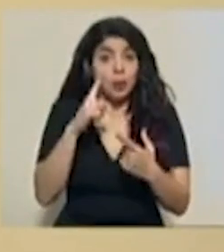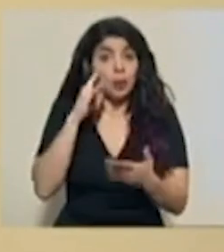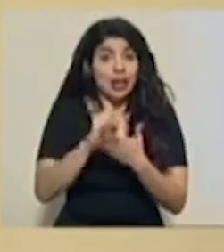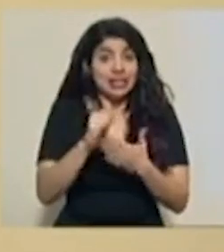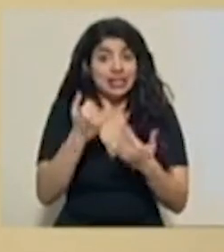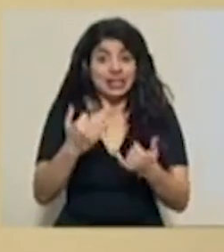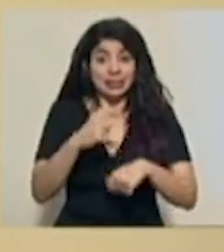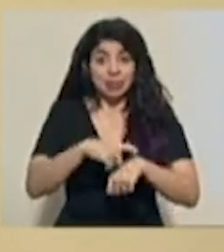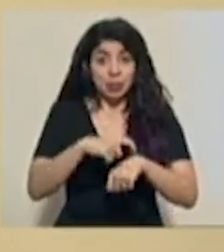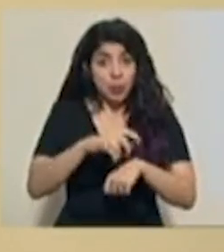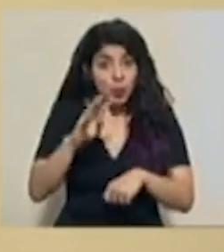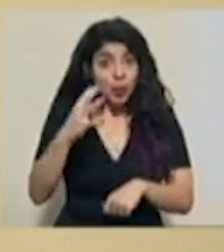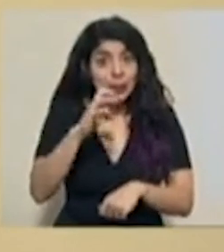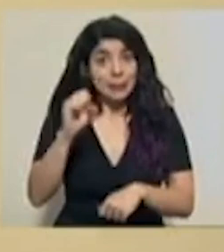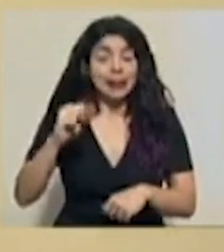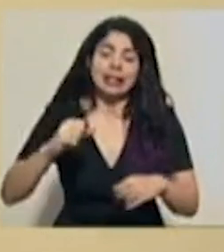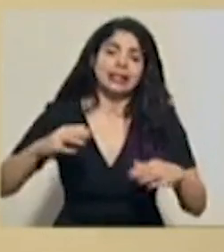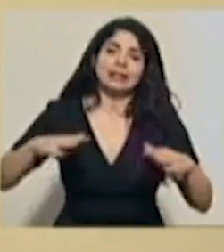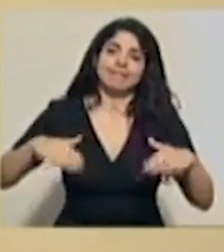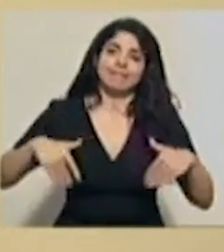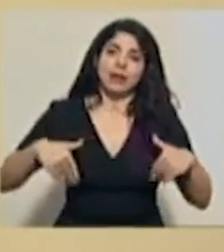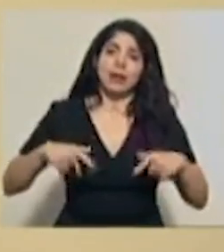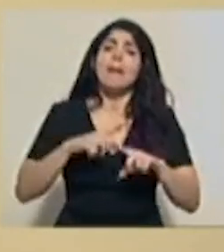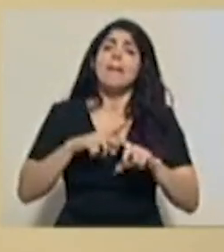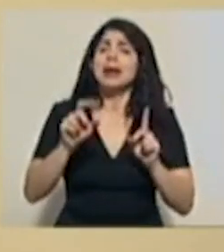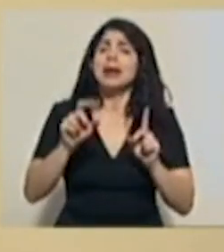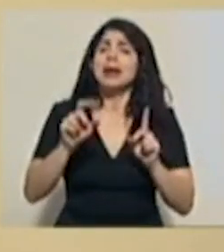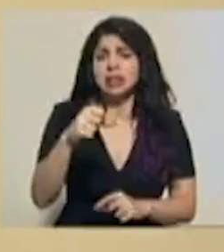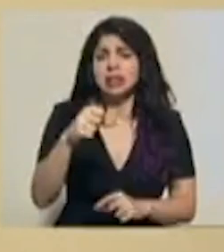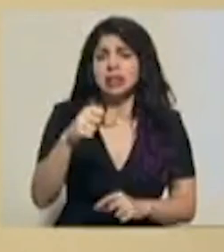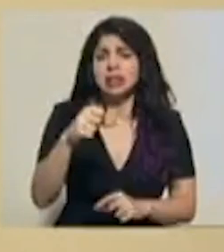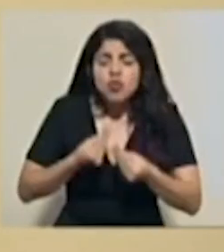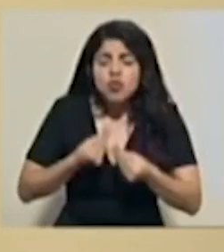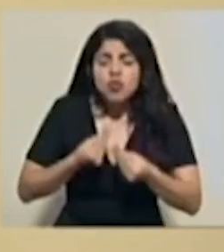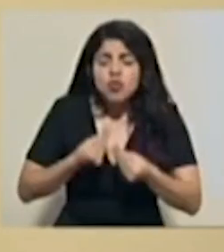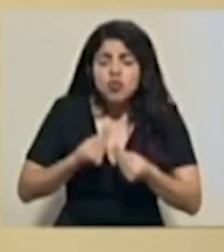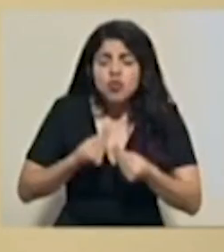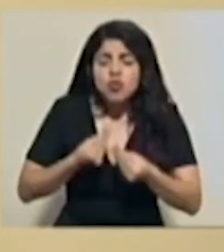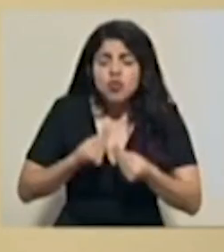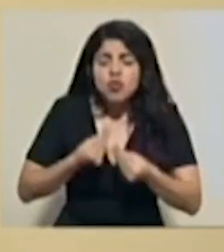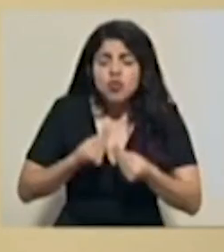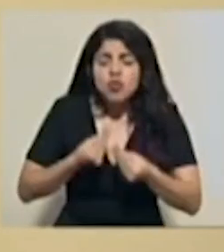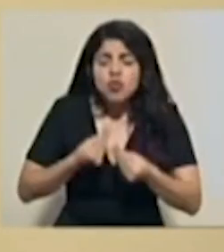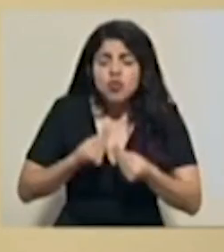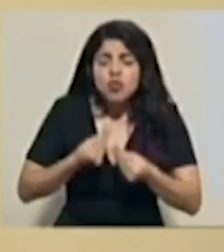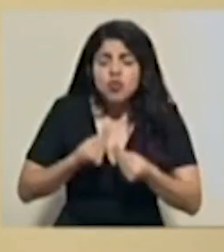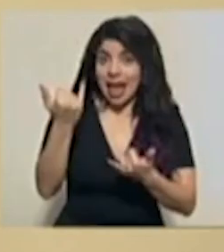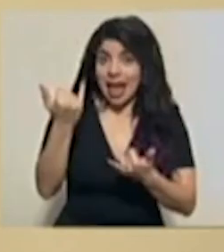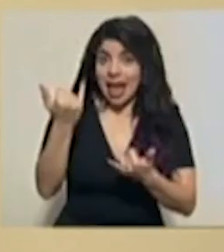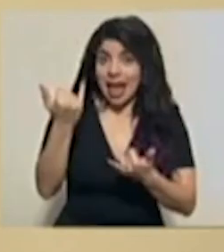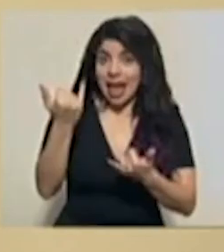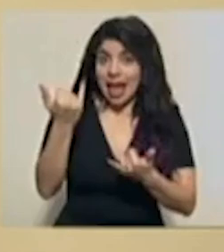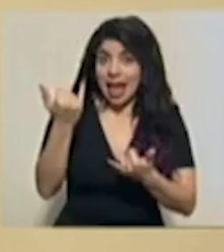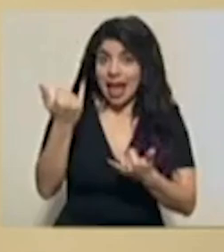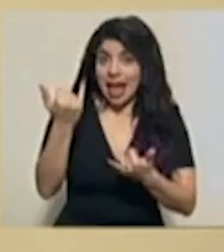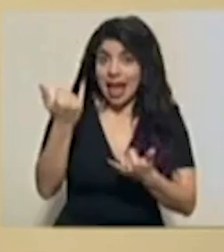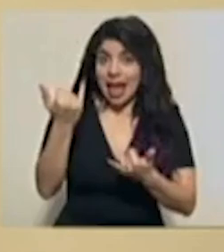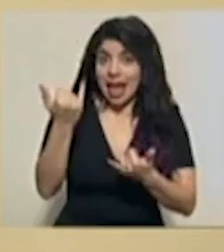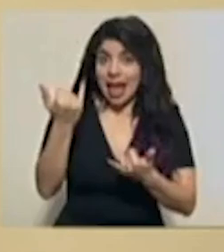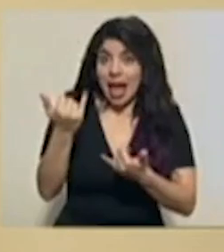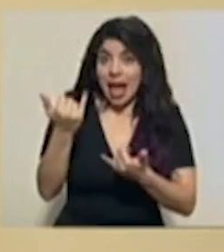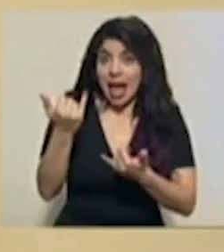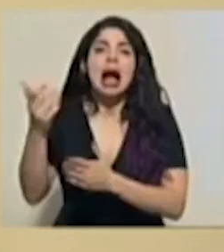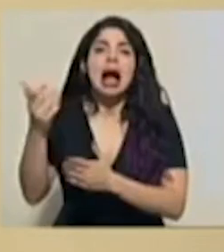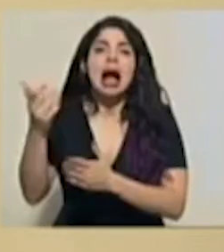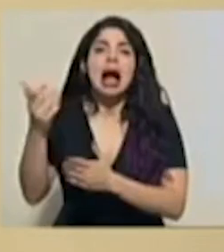embargo, sí insistimos en la posibilidad de poder avanzar con esta iniciativa que está en corriente legislativa a fin de poder aliviar la